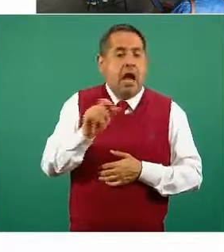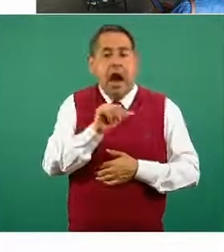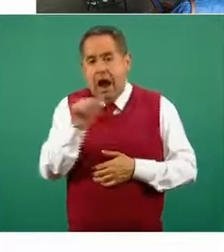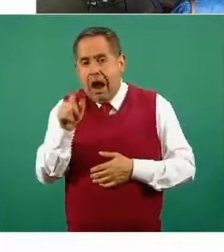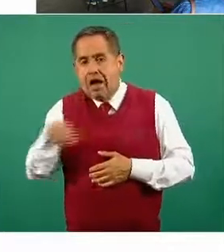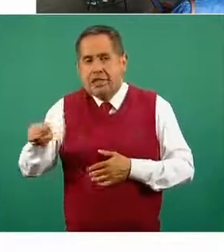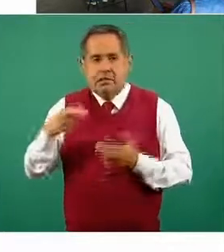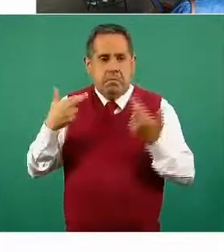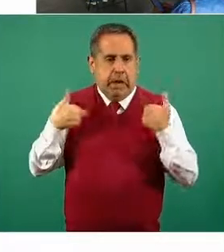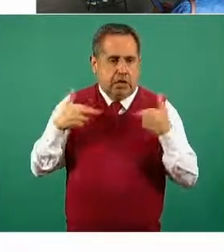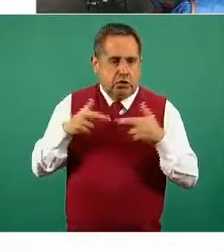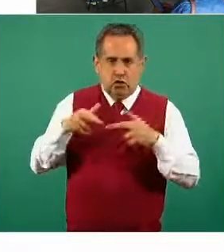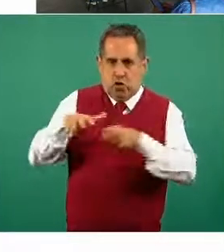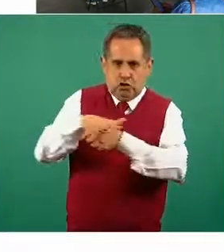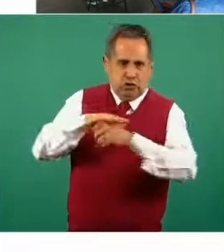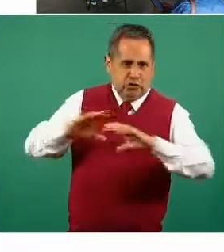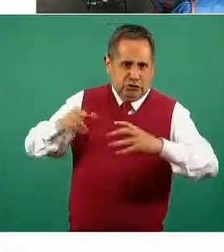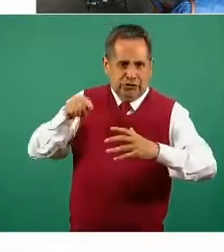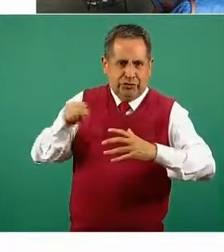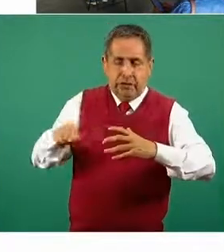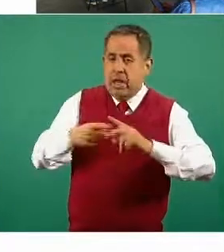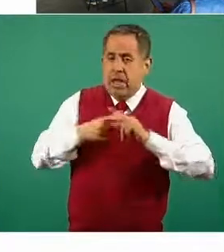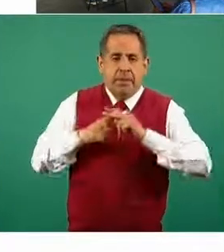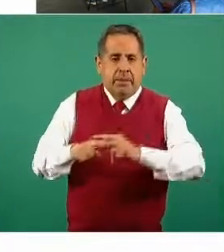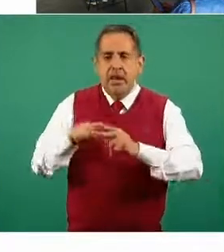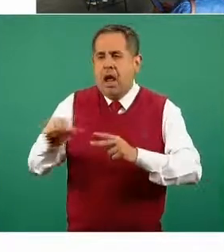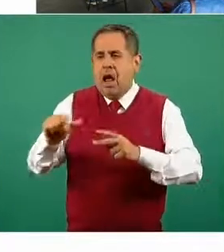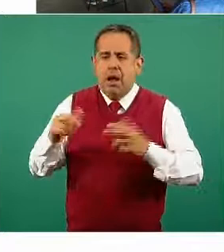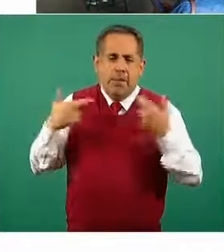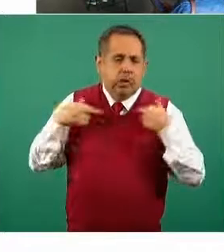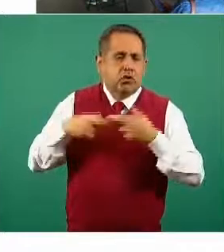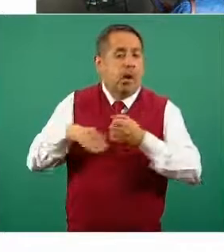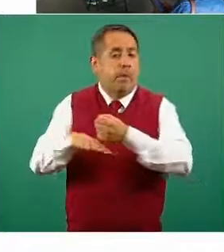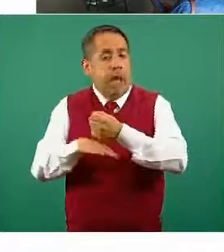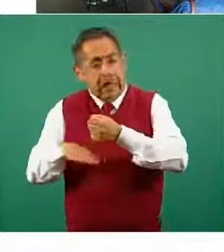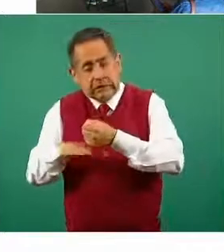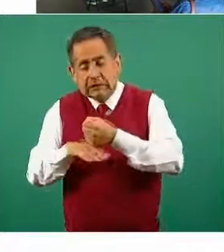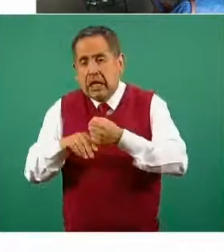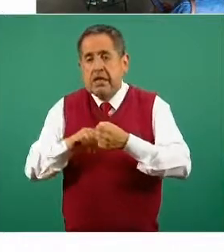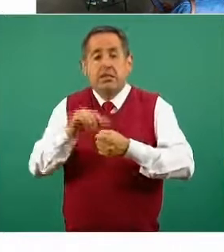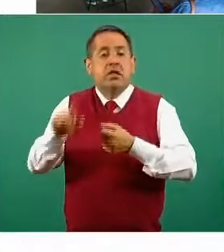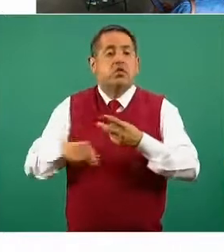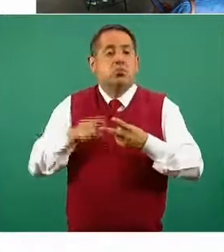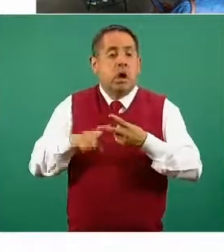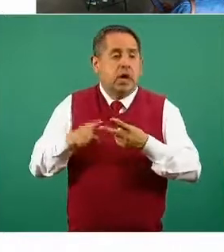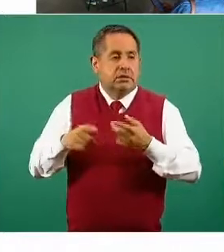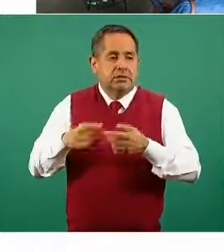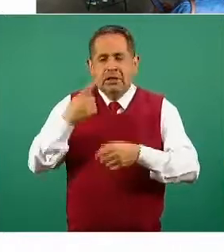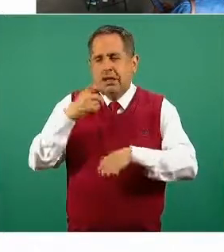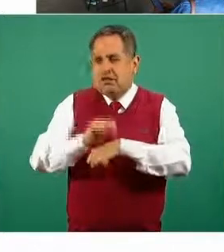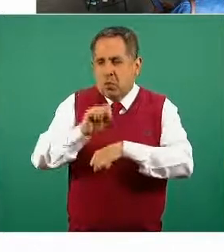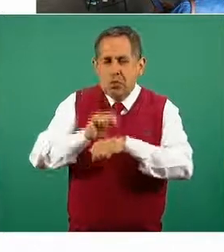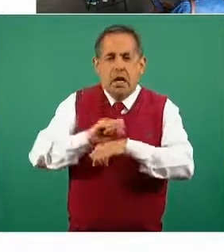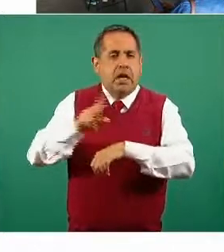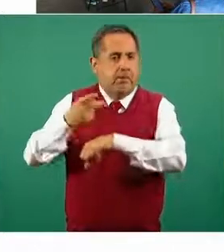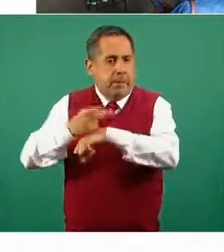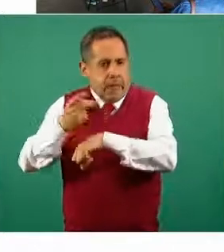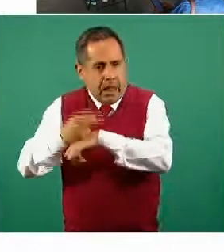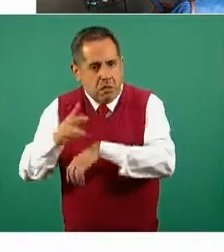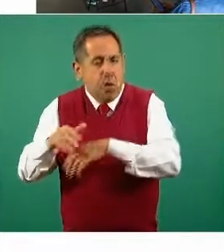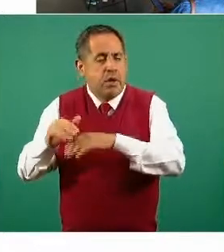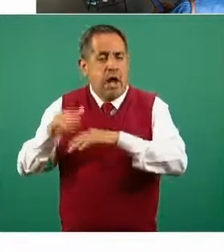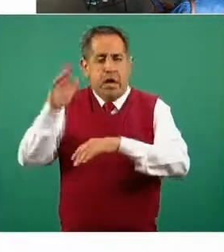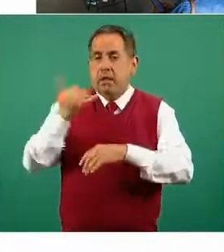sector educativo. Iniciamos con personal de la educación básica, seguimos con educación media, media superior y también